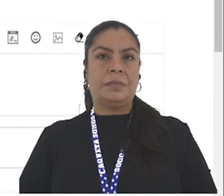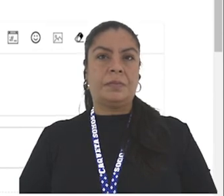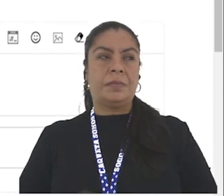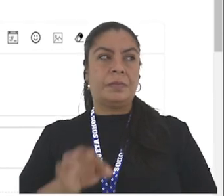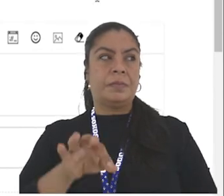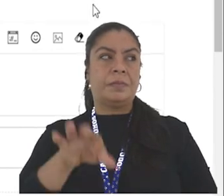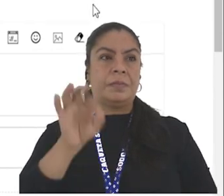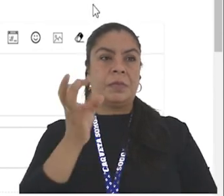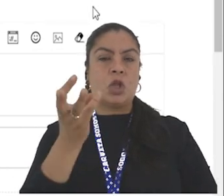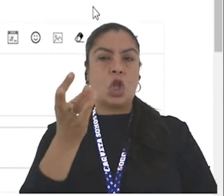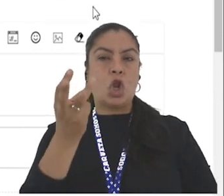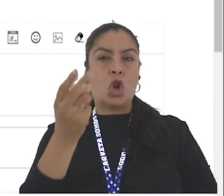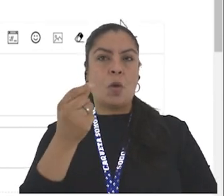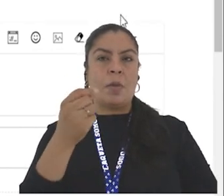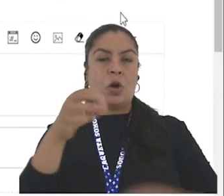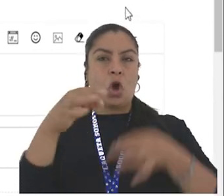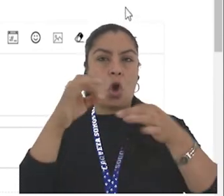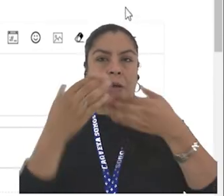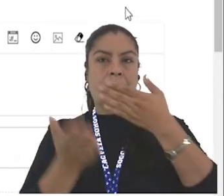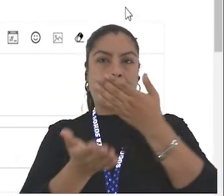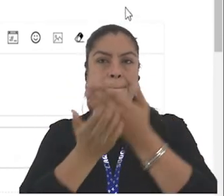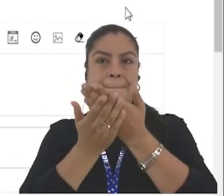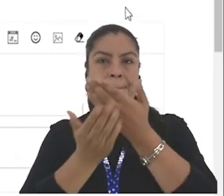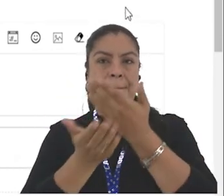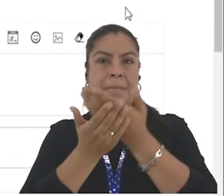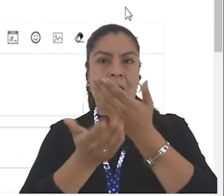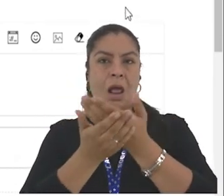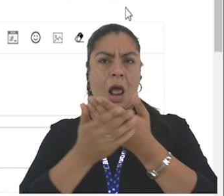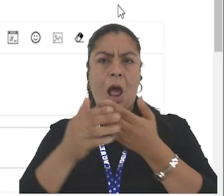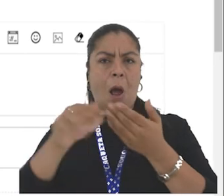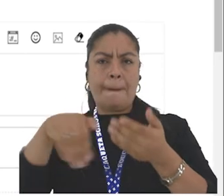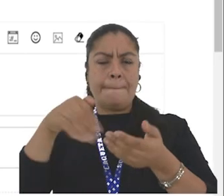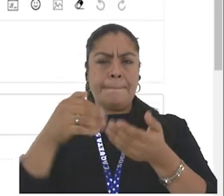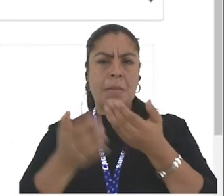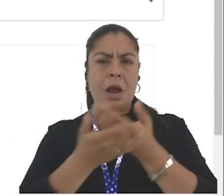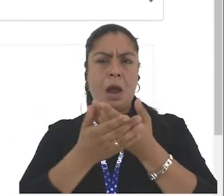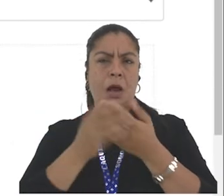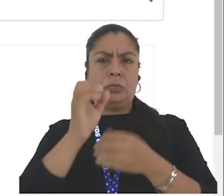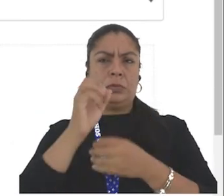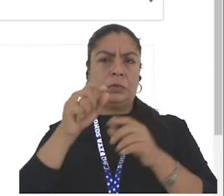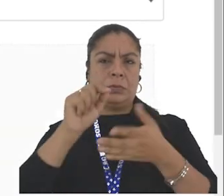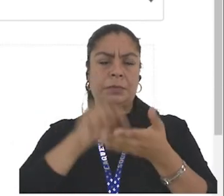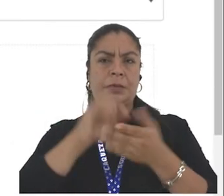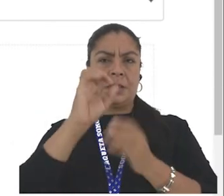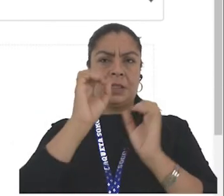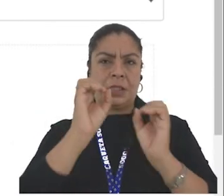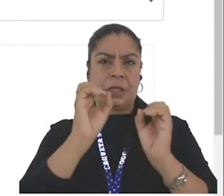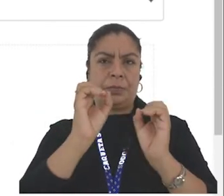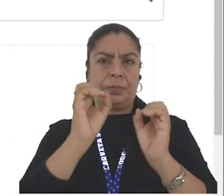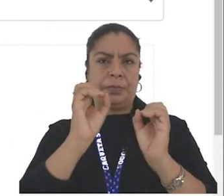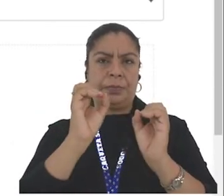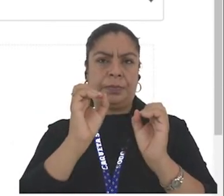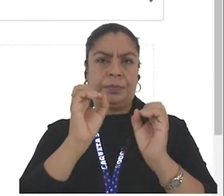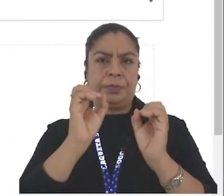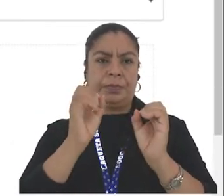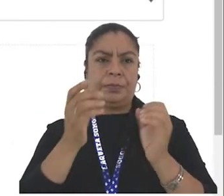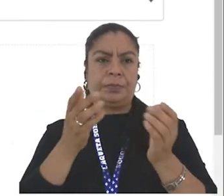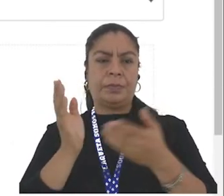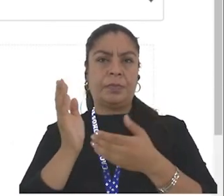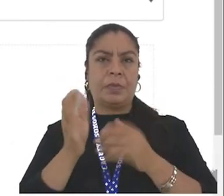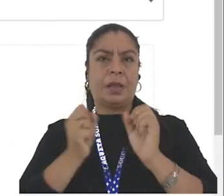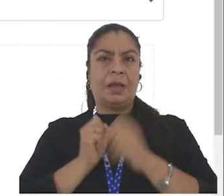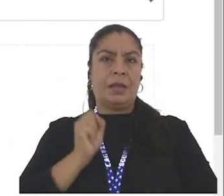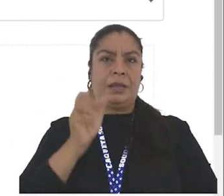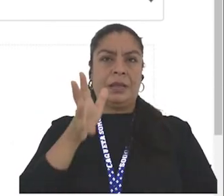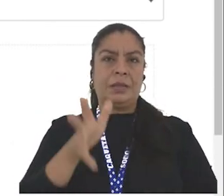seleccionamos el número de folios. En caso de no tener folios, simplemente damos clic en Cero, una descripción